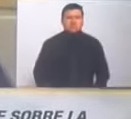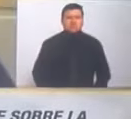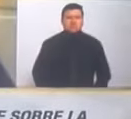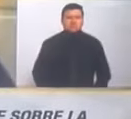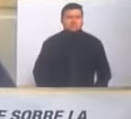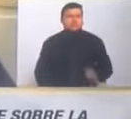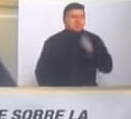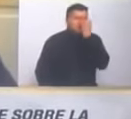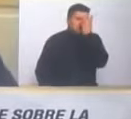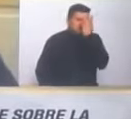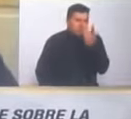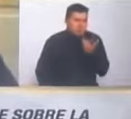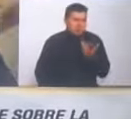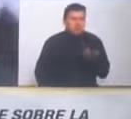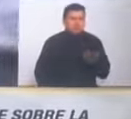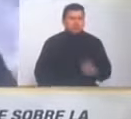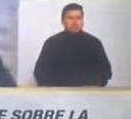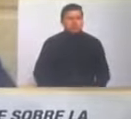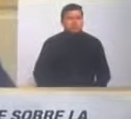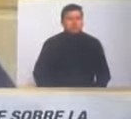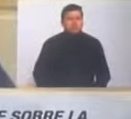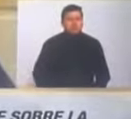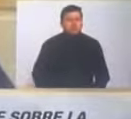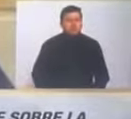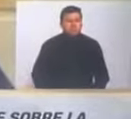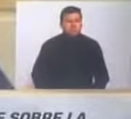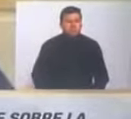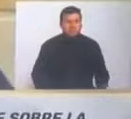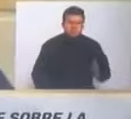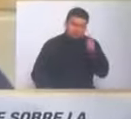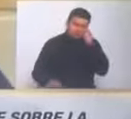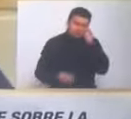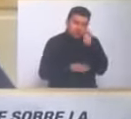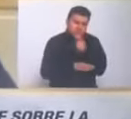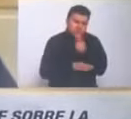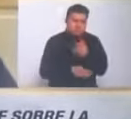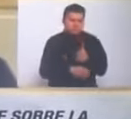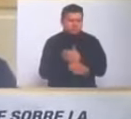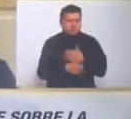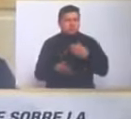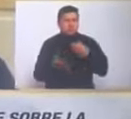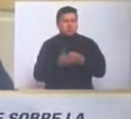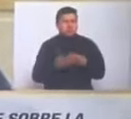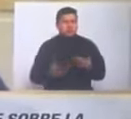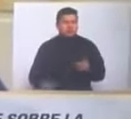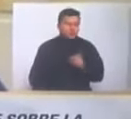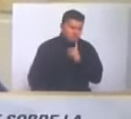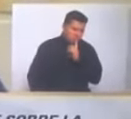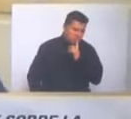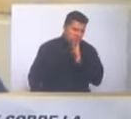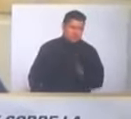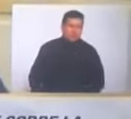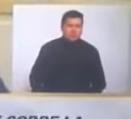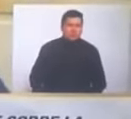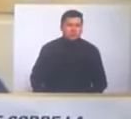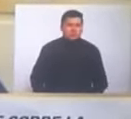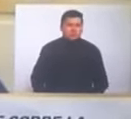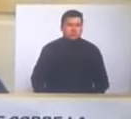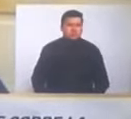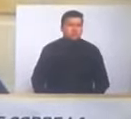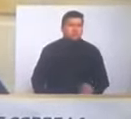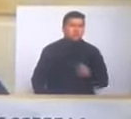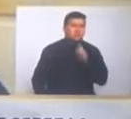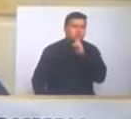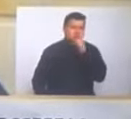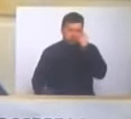¿Por qué la señora superintendente anterior pasó de agache? Esas son las